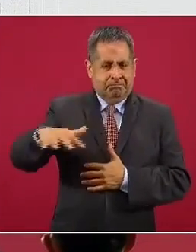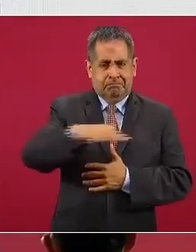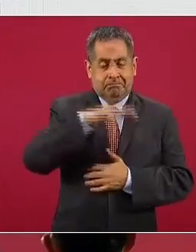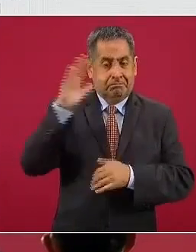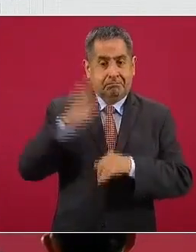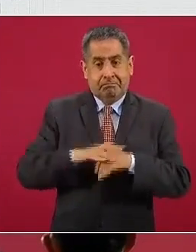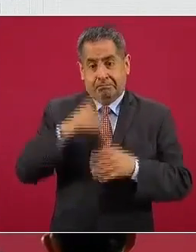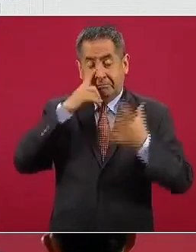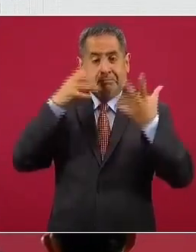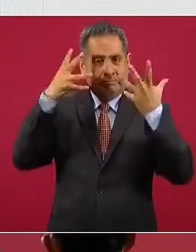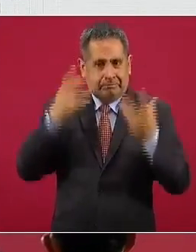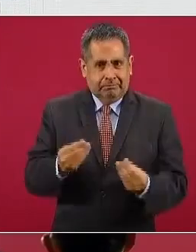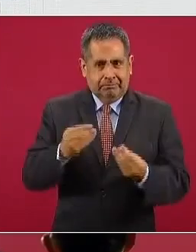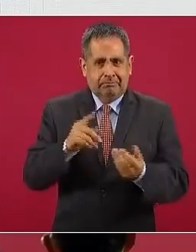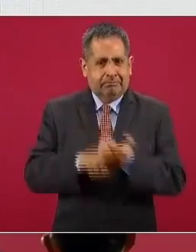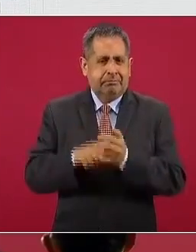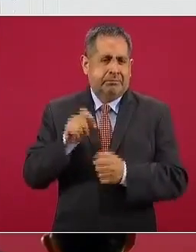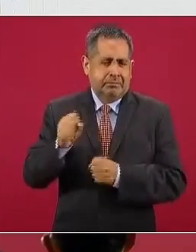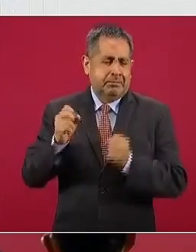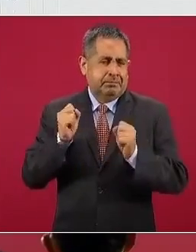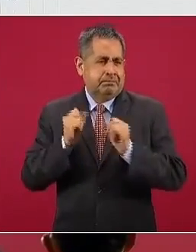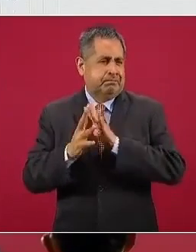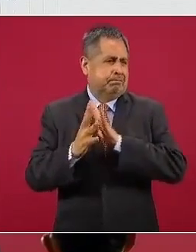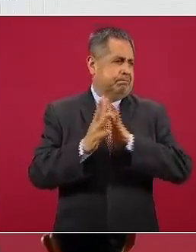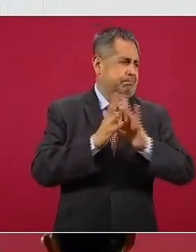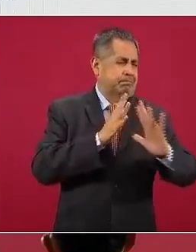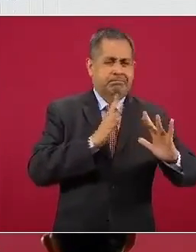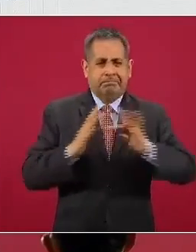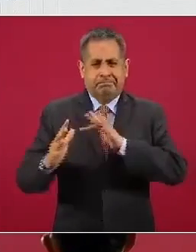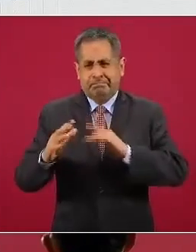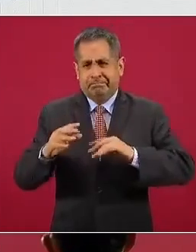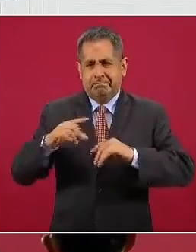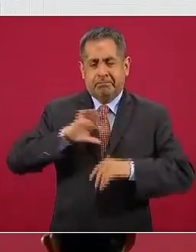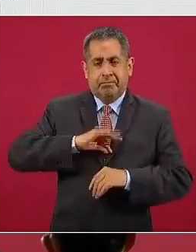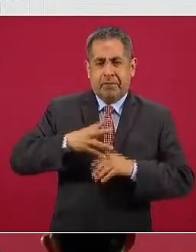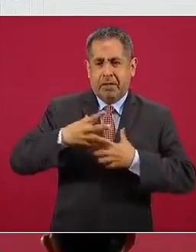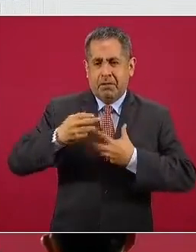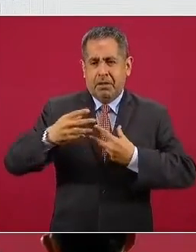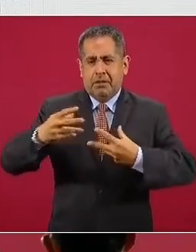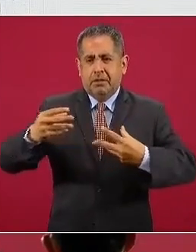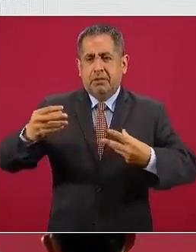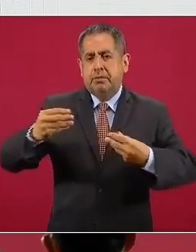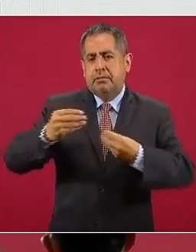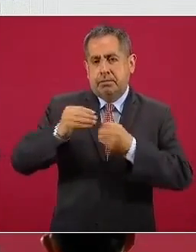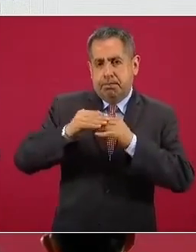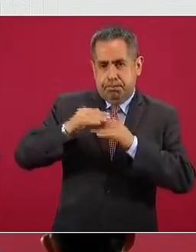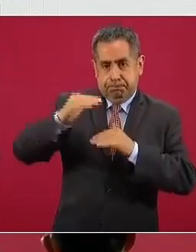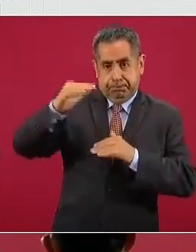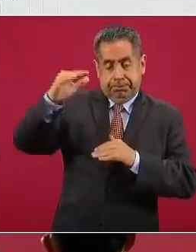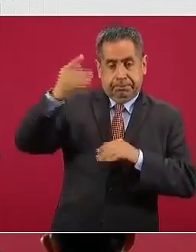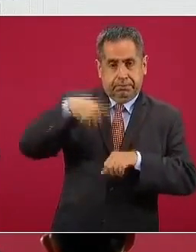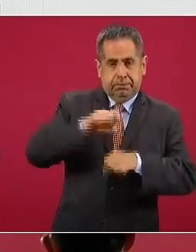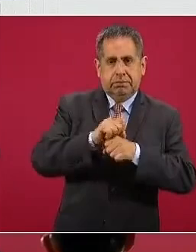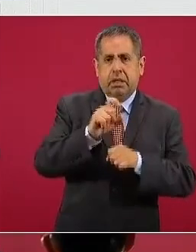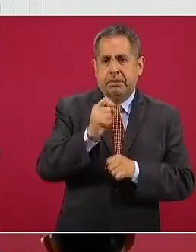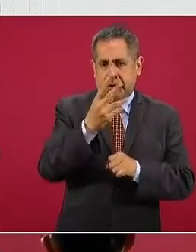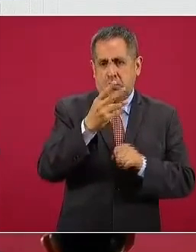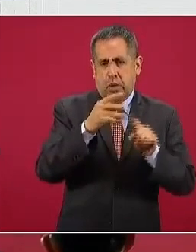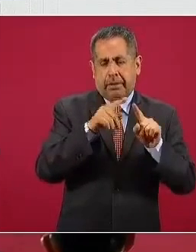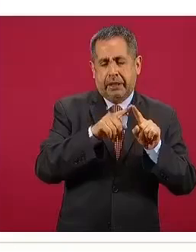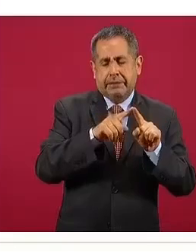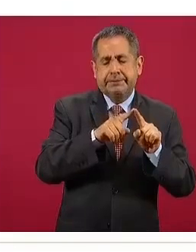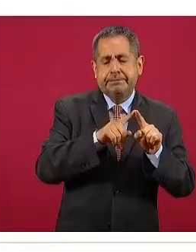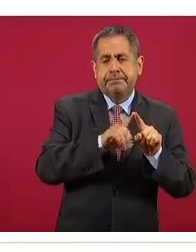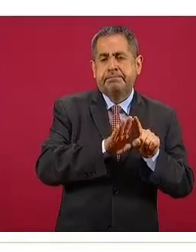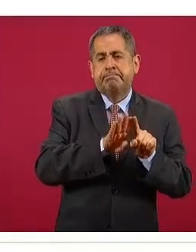más de intensa transmisión. Vean ustedes cómo llegó a un ascenso inicial en la semana 29, tuvo un punto máximo